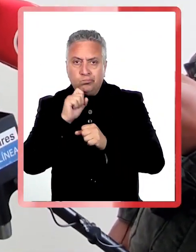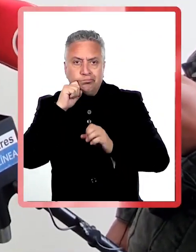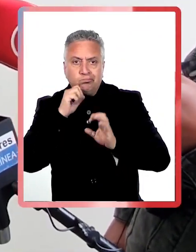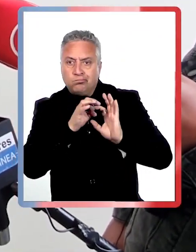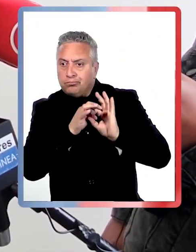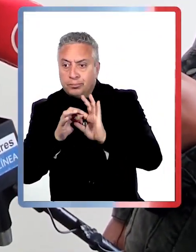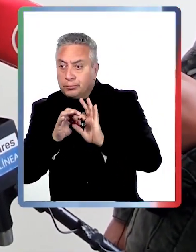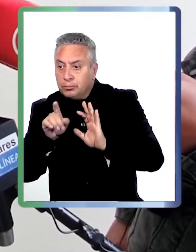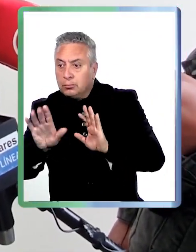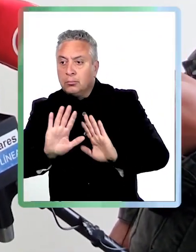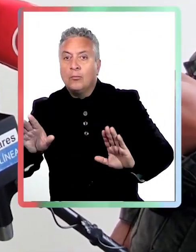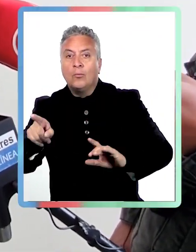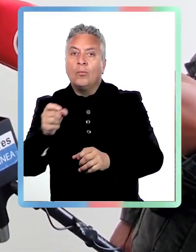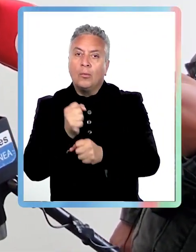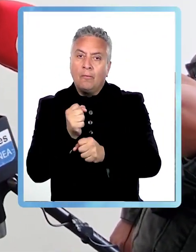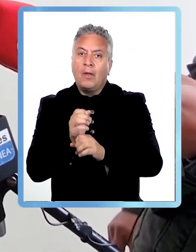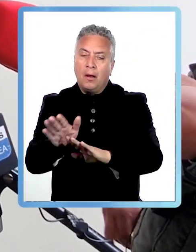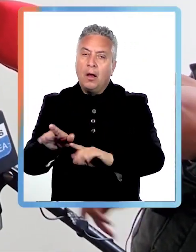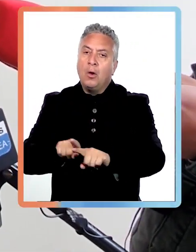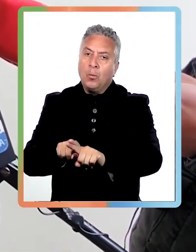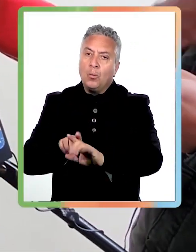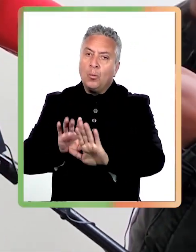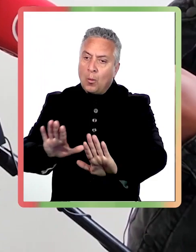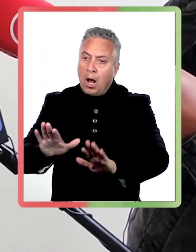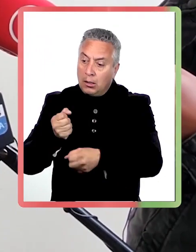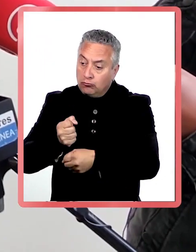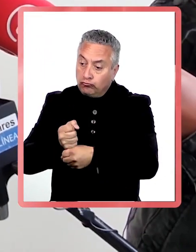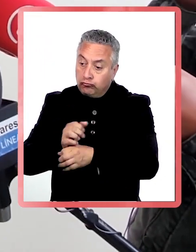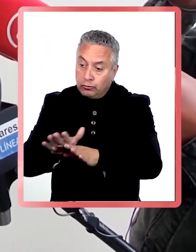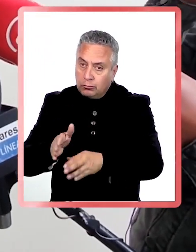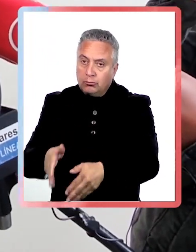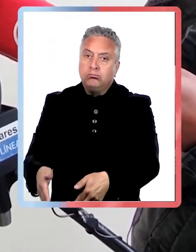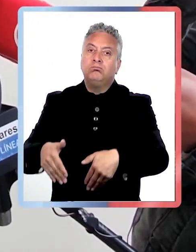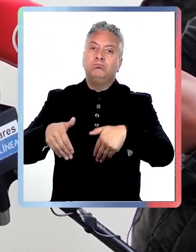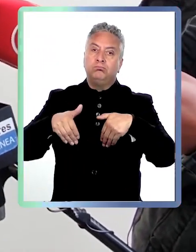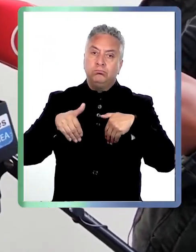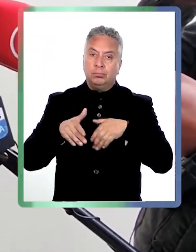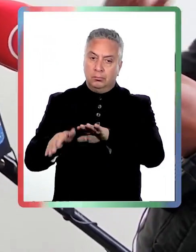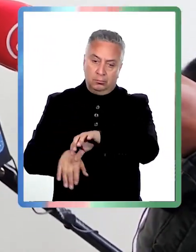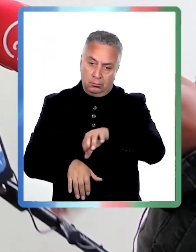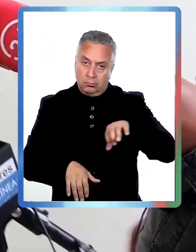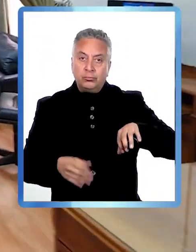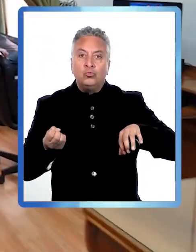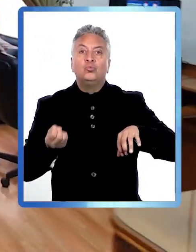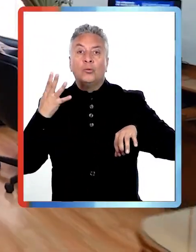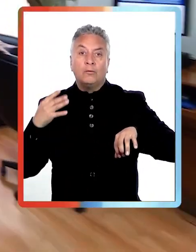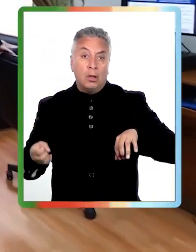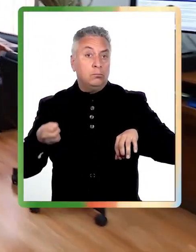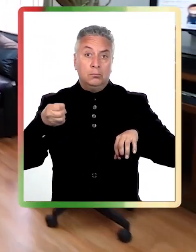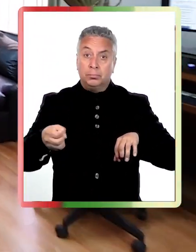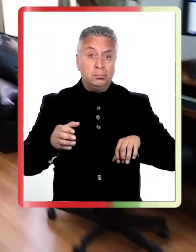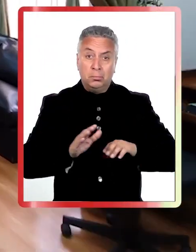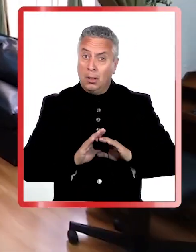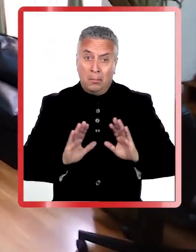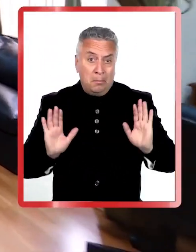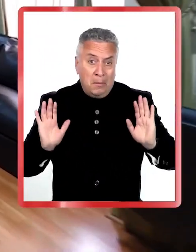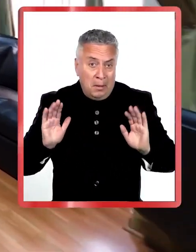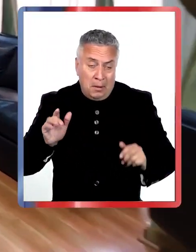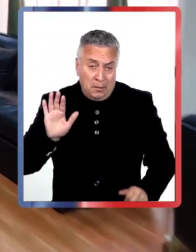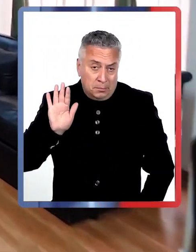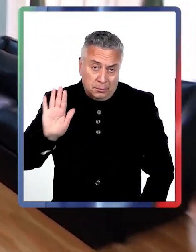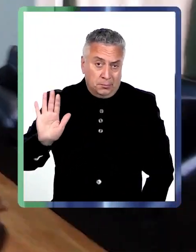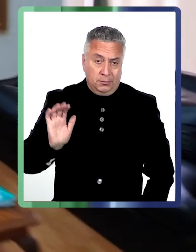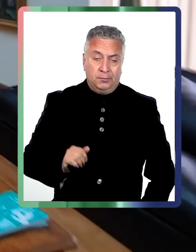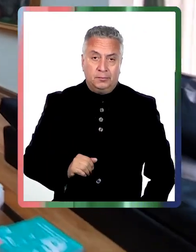tiene. En esto no tiene nada que ver una opinión política del Partido Comunista. Finalmente, con la decisión